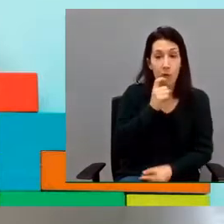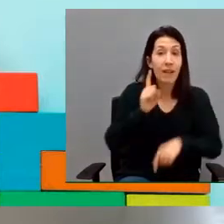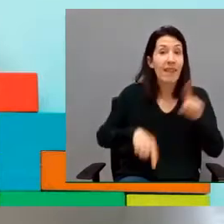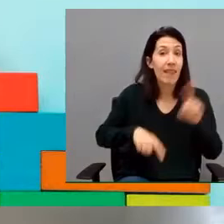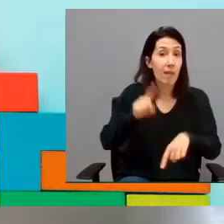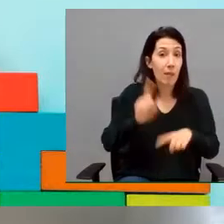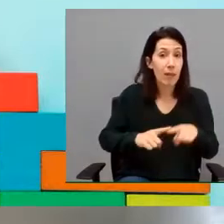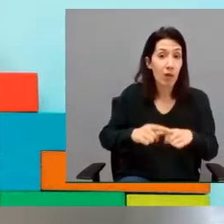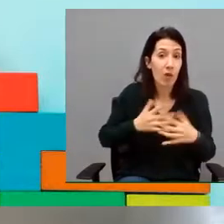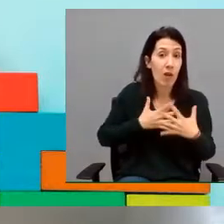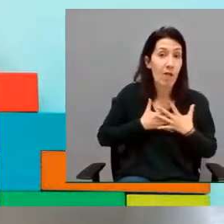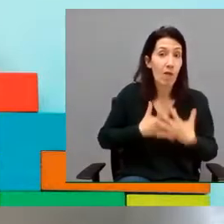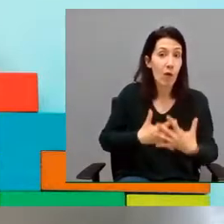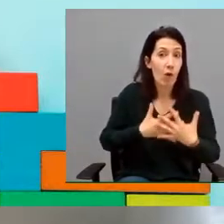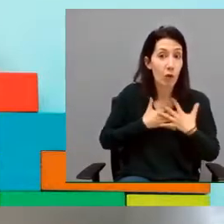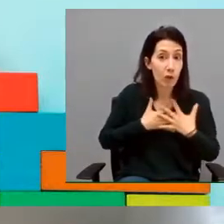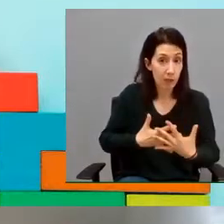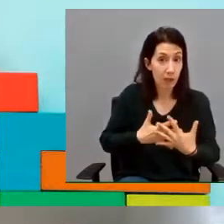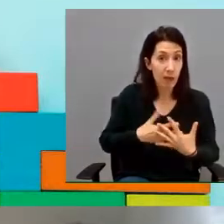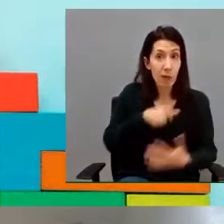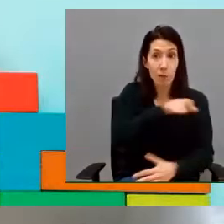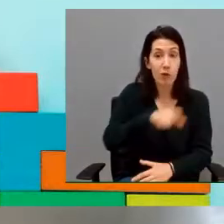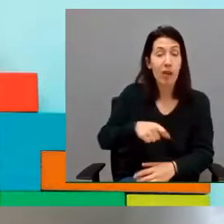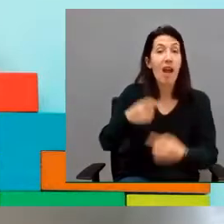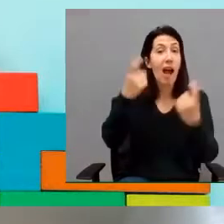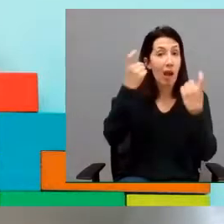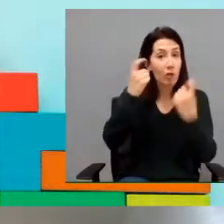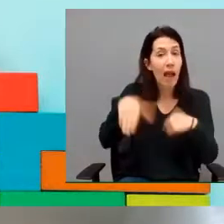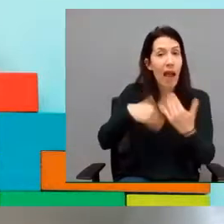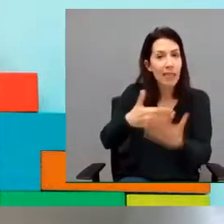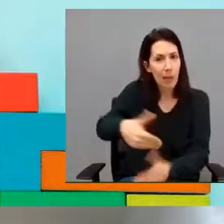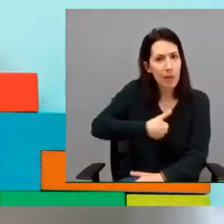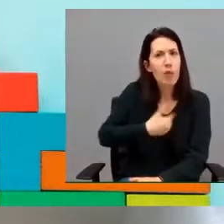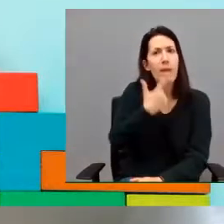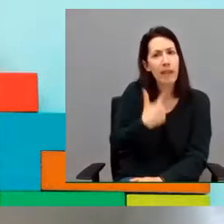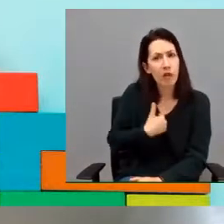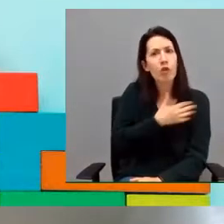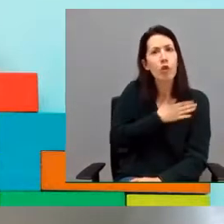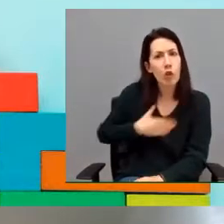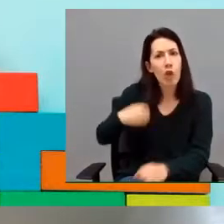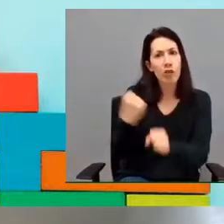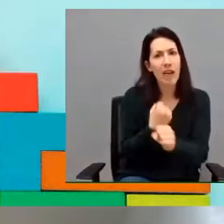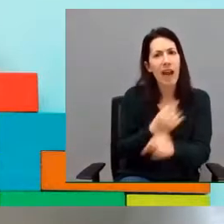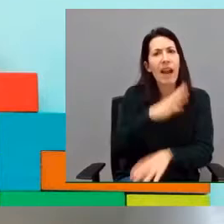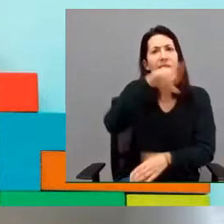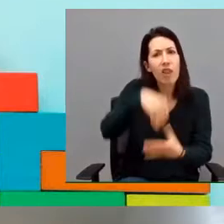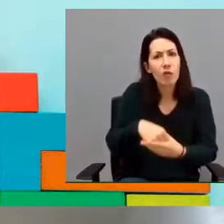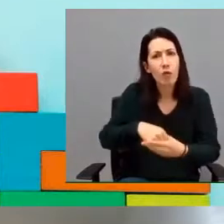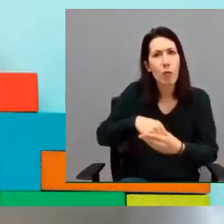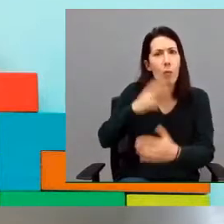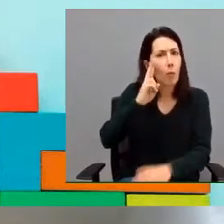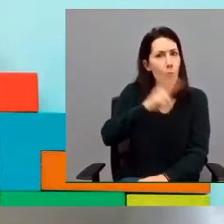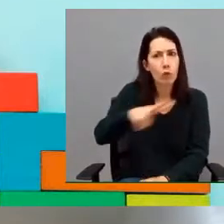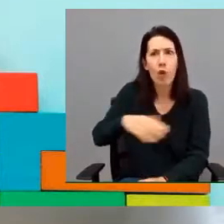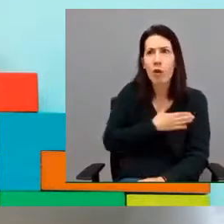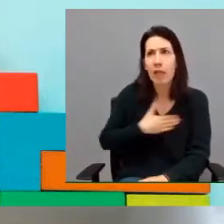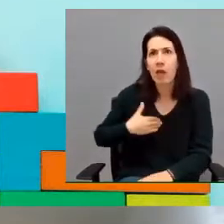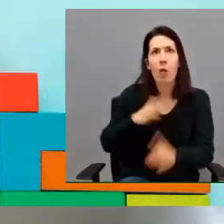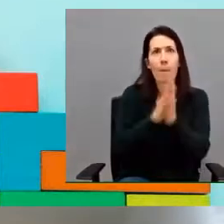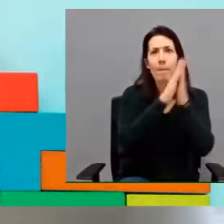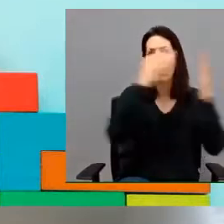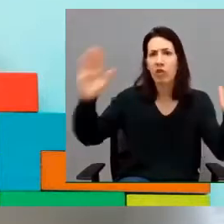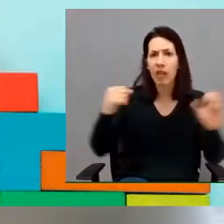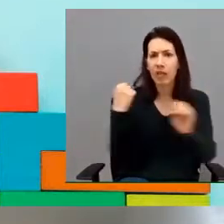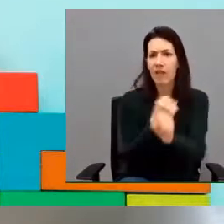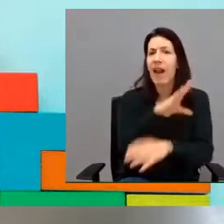alumnos que nos pidieron, yo quiero trabajar en una biblioteca, comenzamos